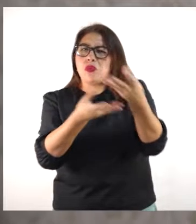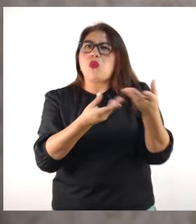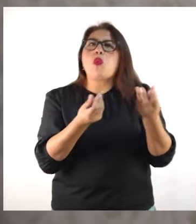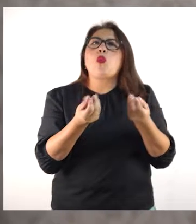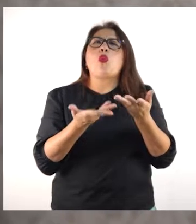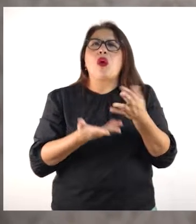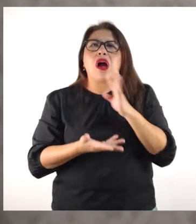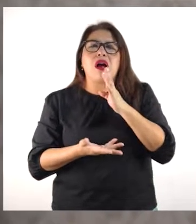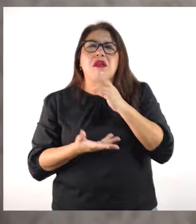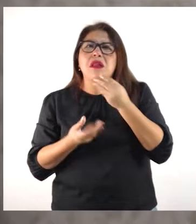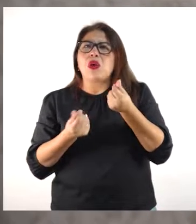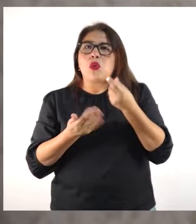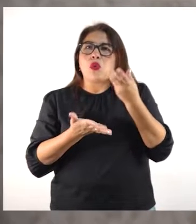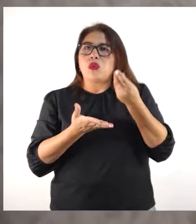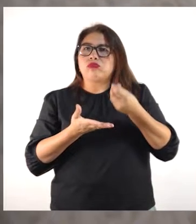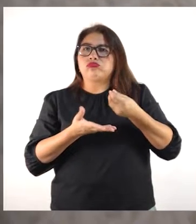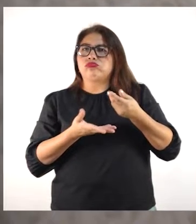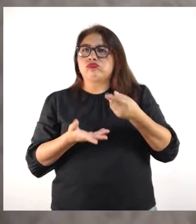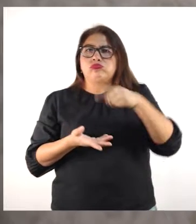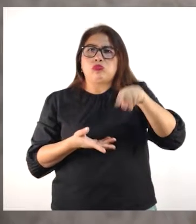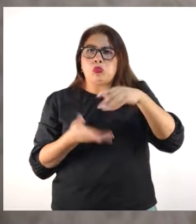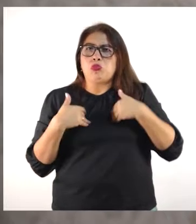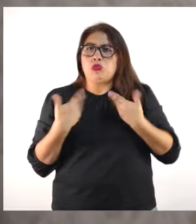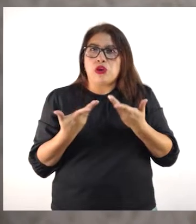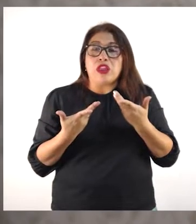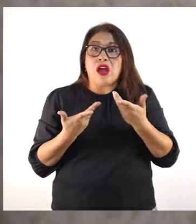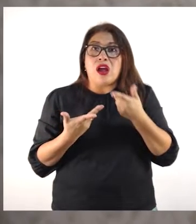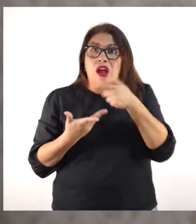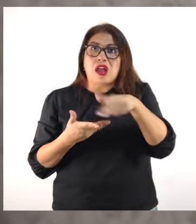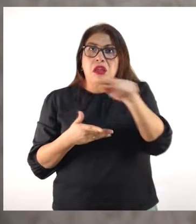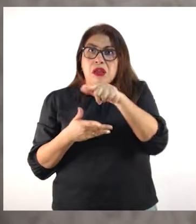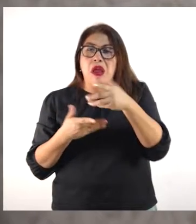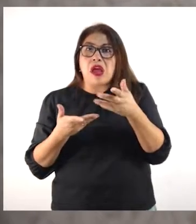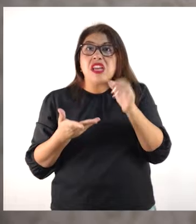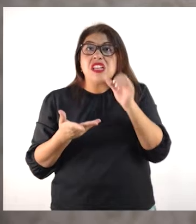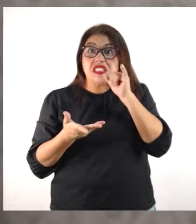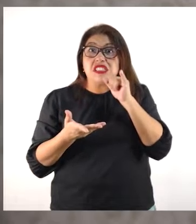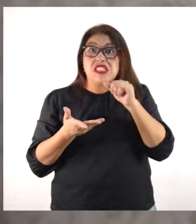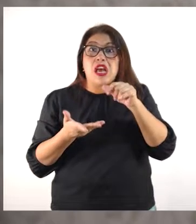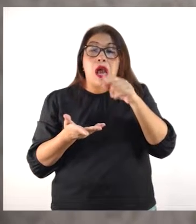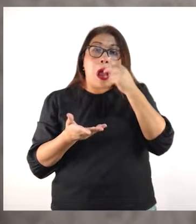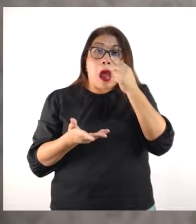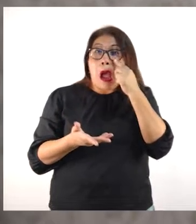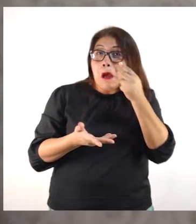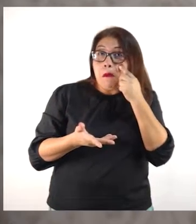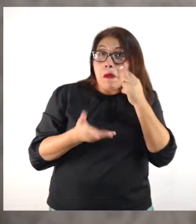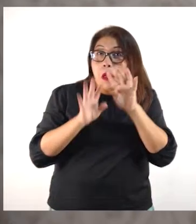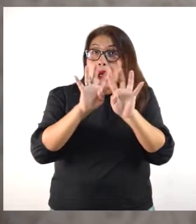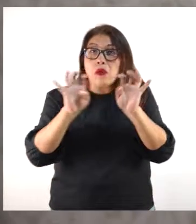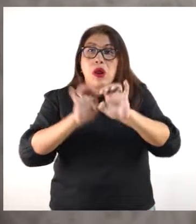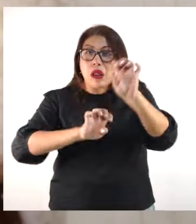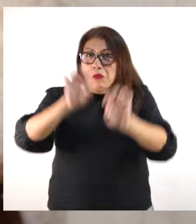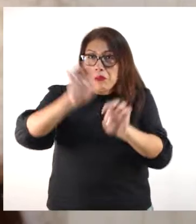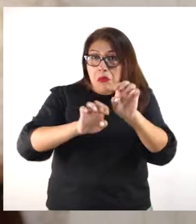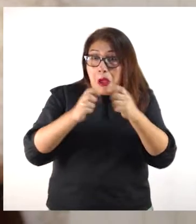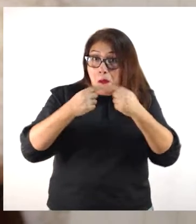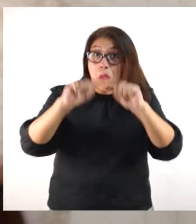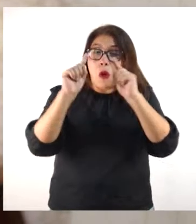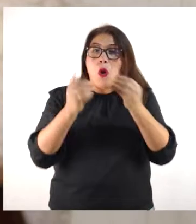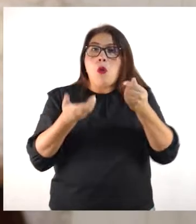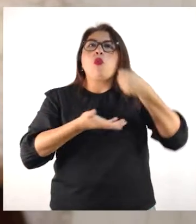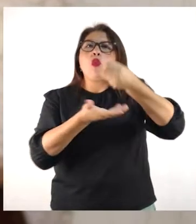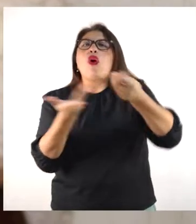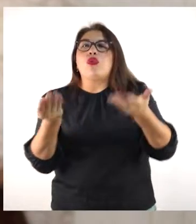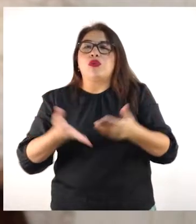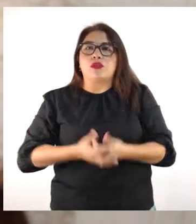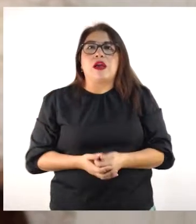estamos hablando que pueden alcanzarles a los que aprueben el primer examen? Sí. A ver,